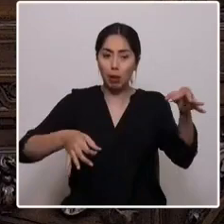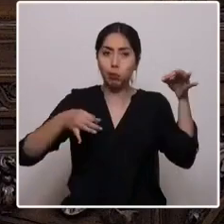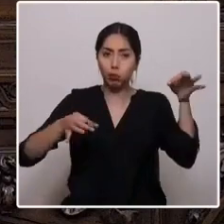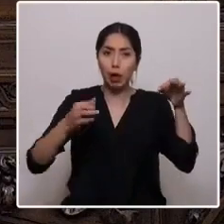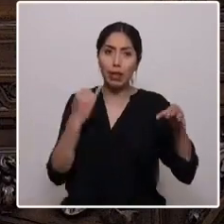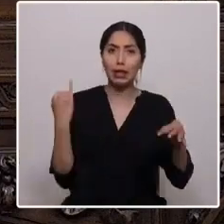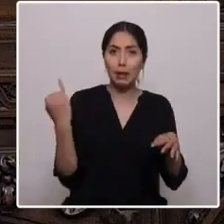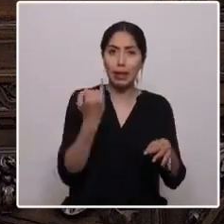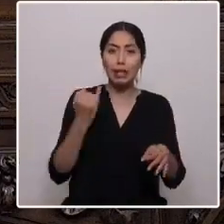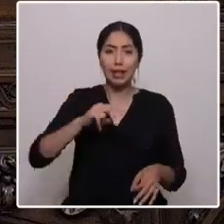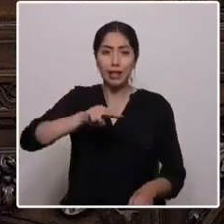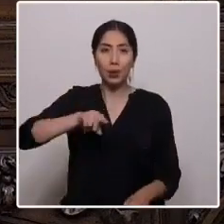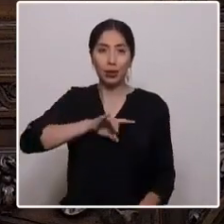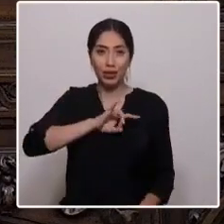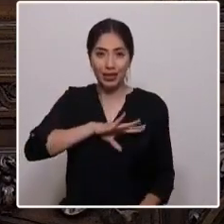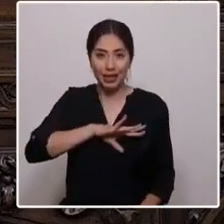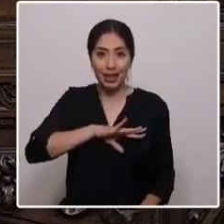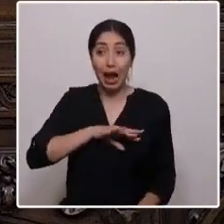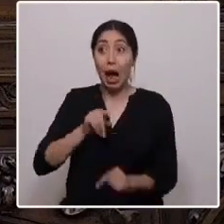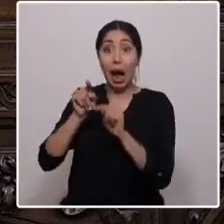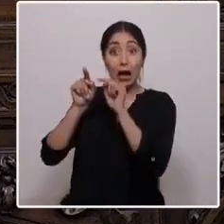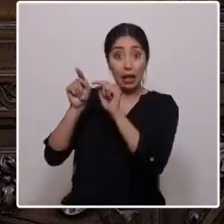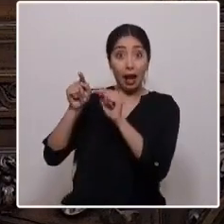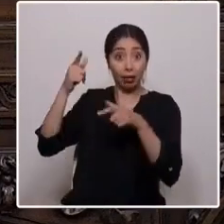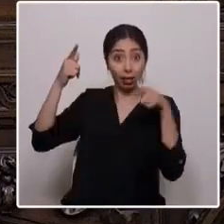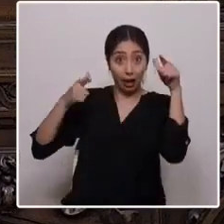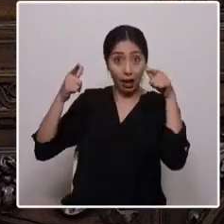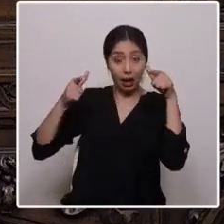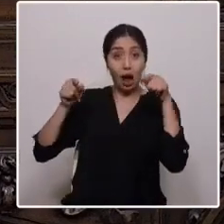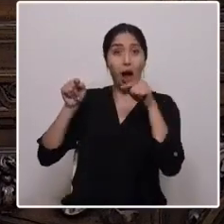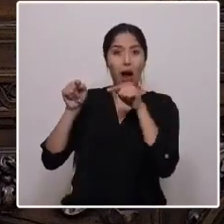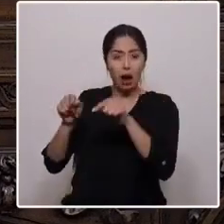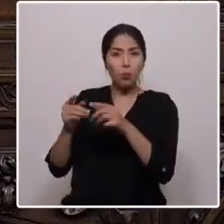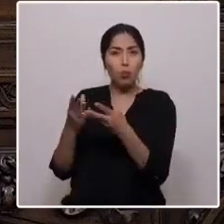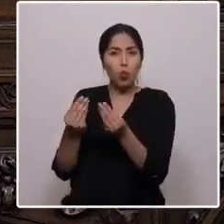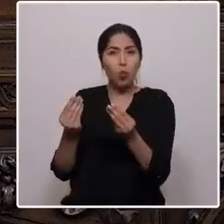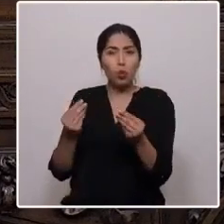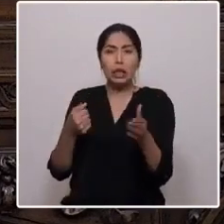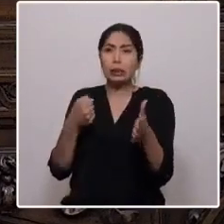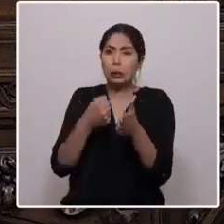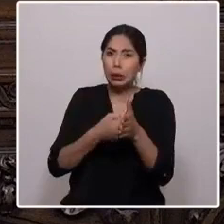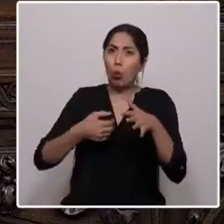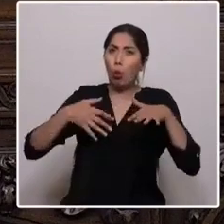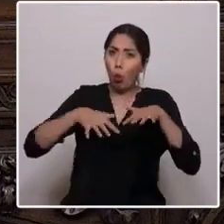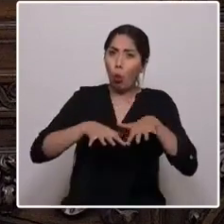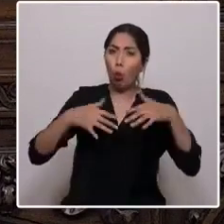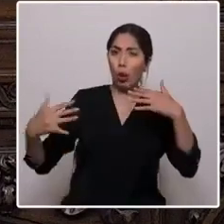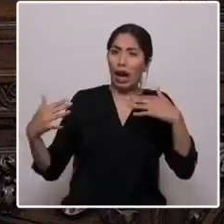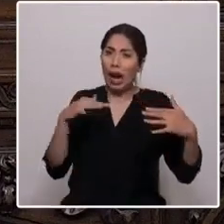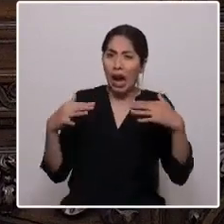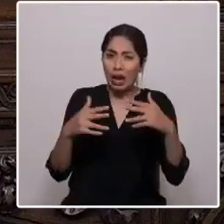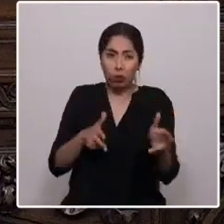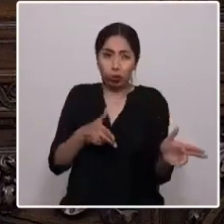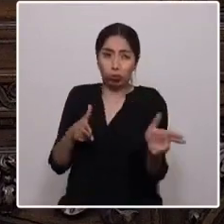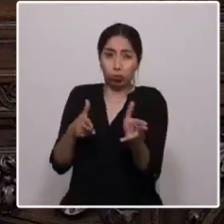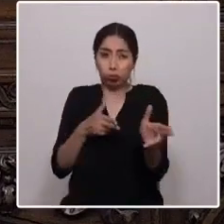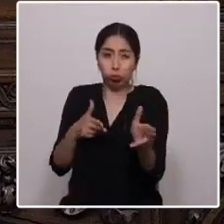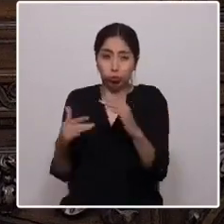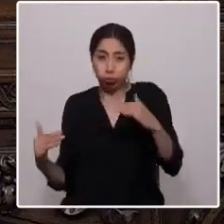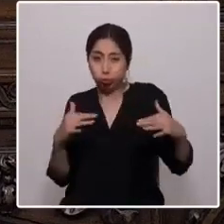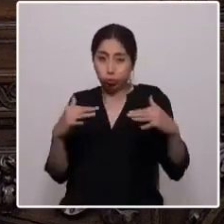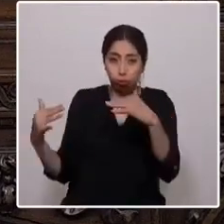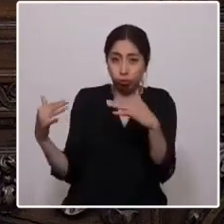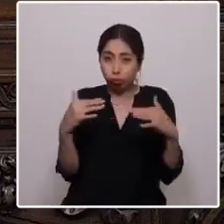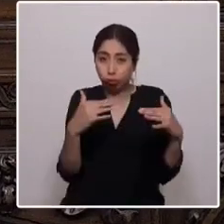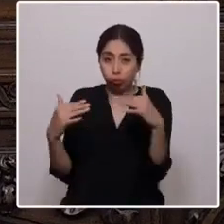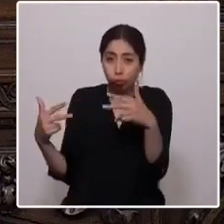nuestro Chile. Fue allá donde se puso fin a una seguidilla de batallas en las que con fusiles y sables se enfrentaron